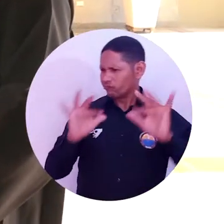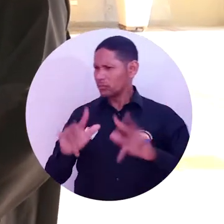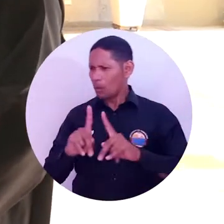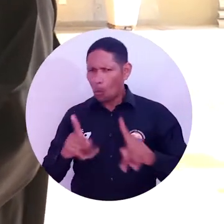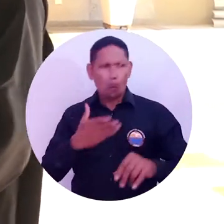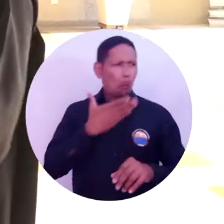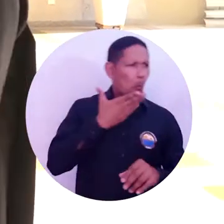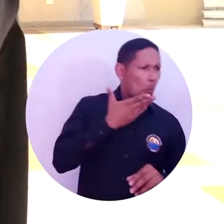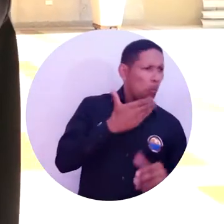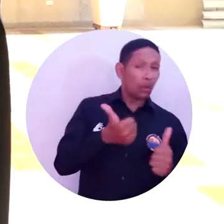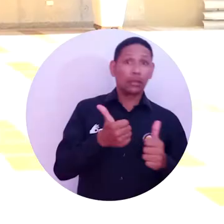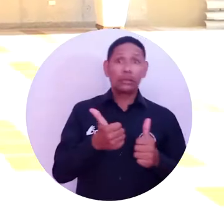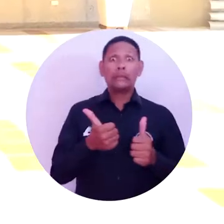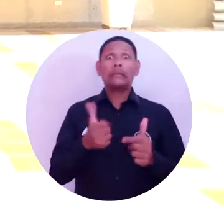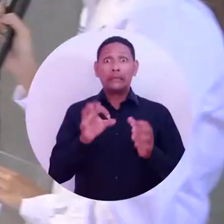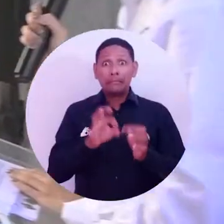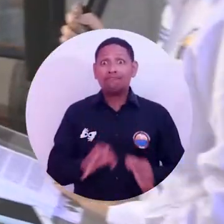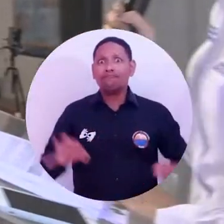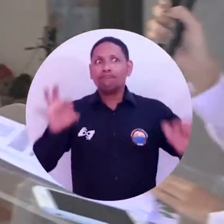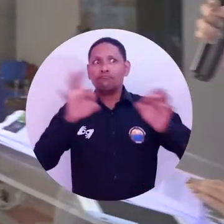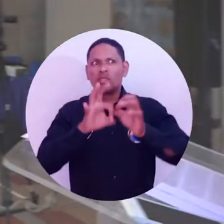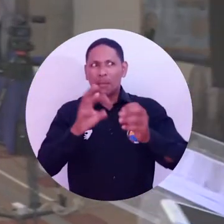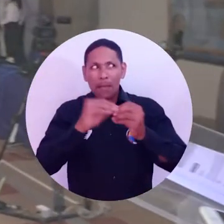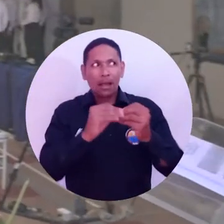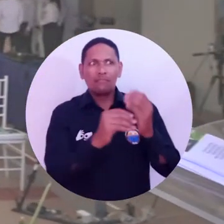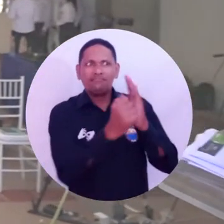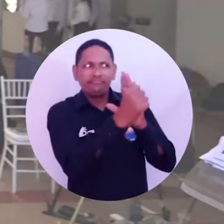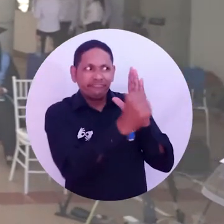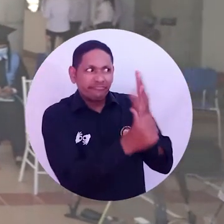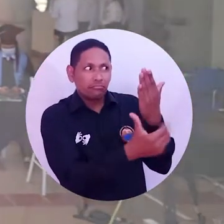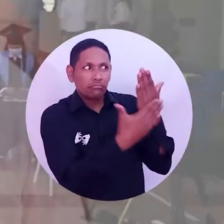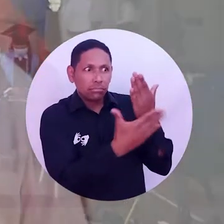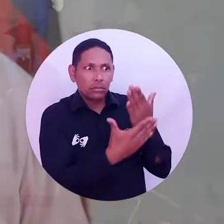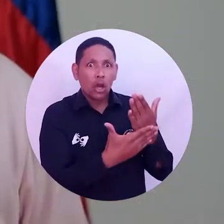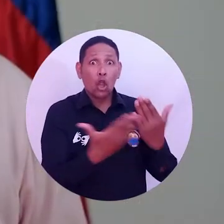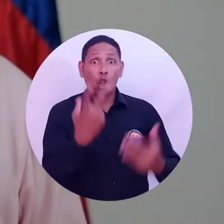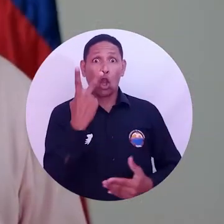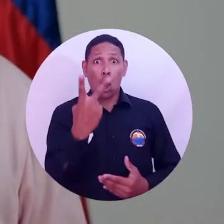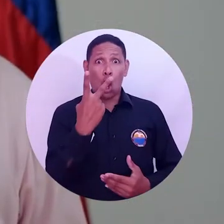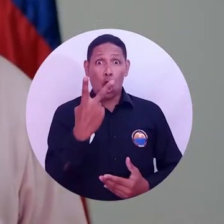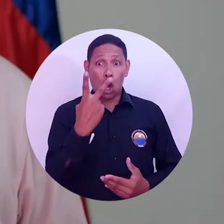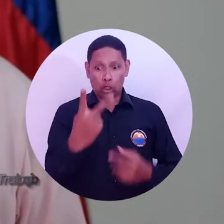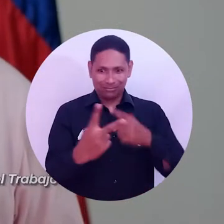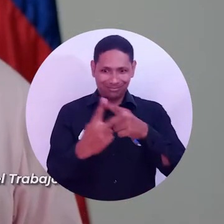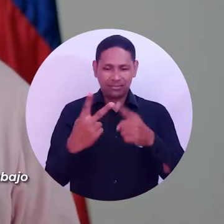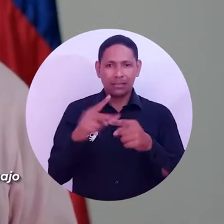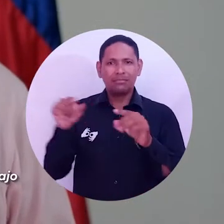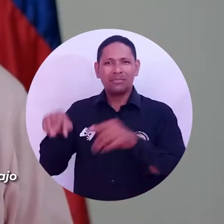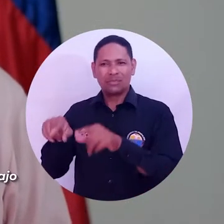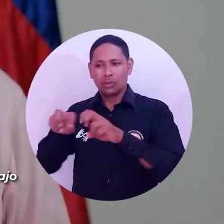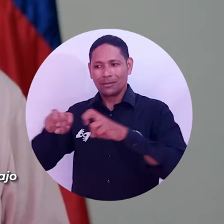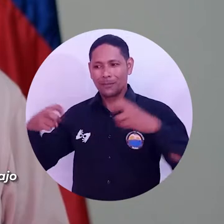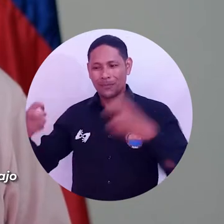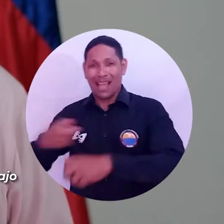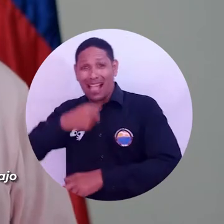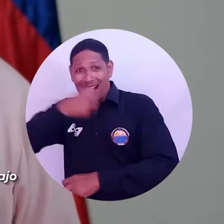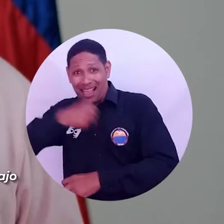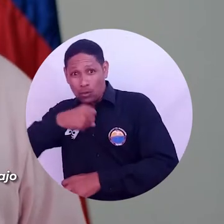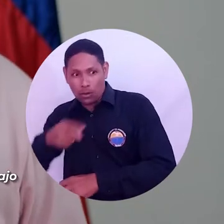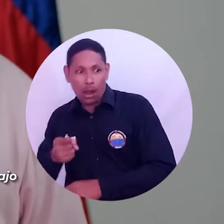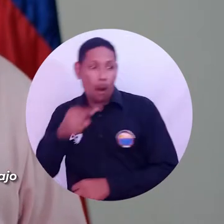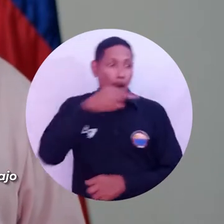habilitar, teniendo en cuenta los indicadores. Se hizo en dos espacios libres, uno fue el Hemiciclo Cultural